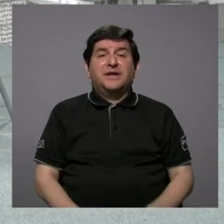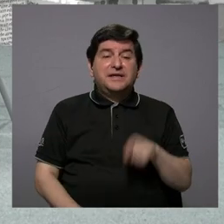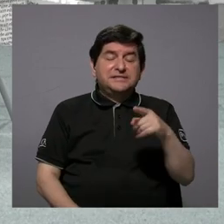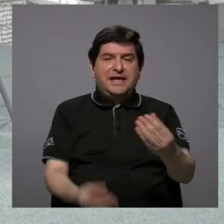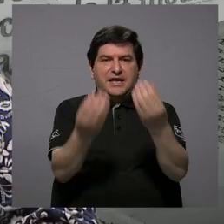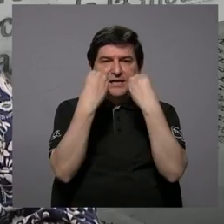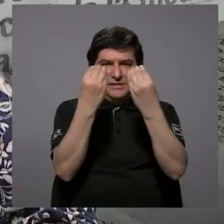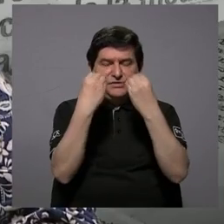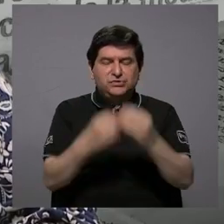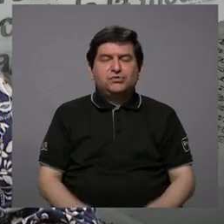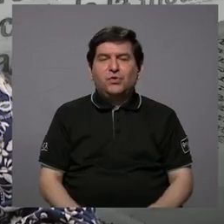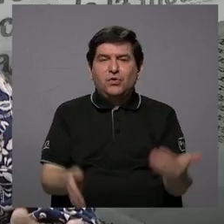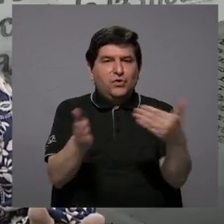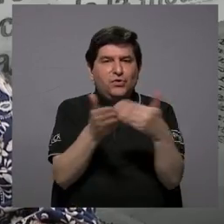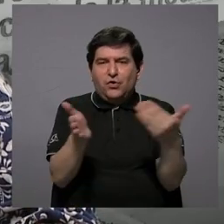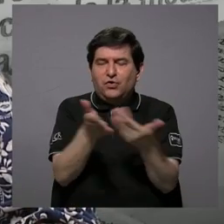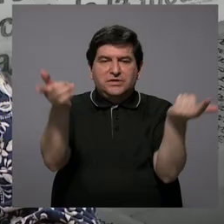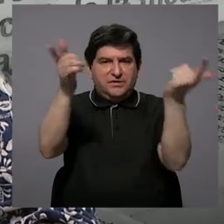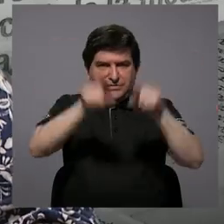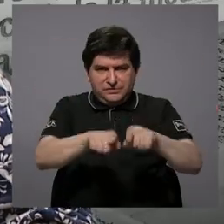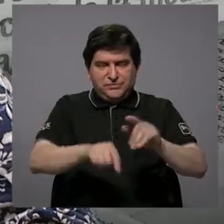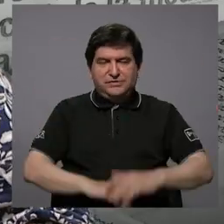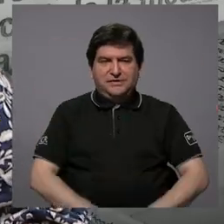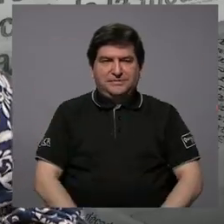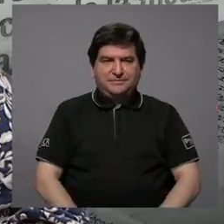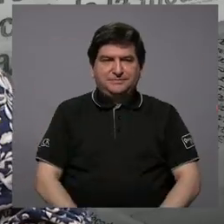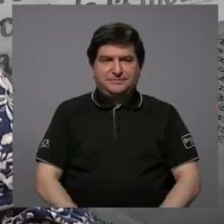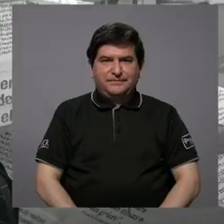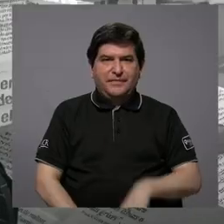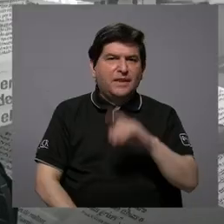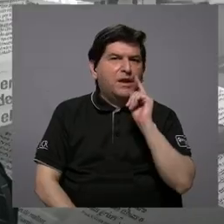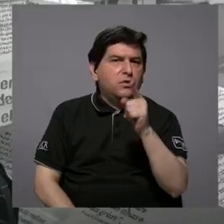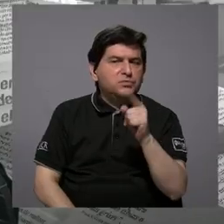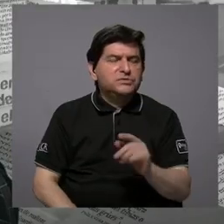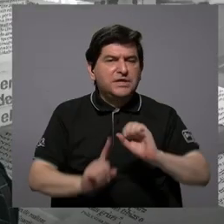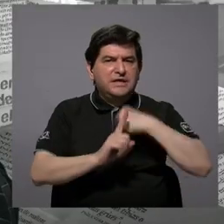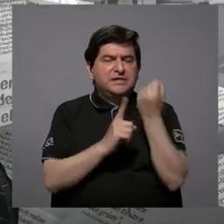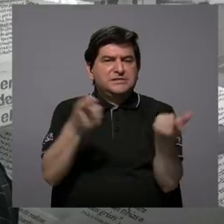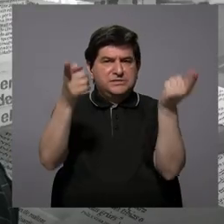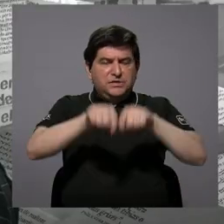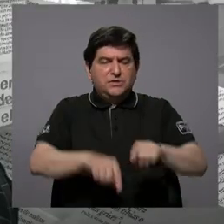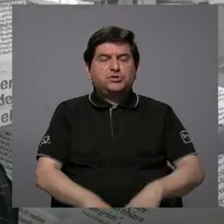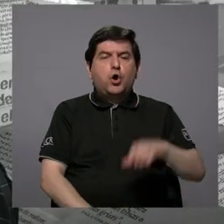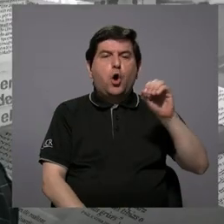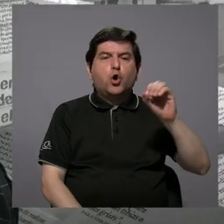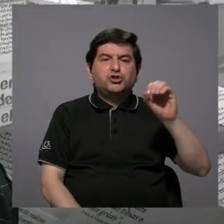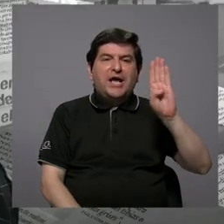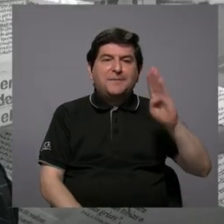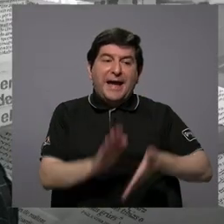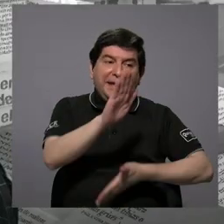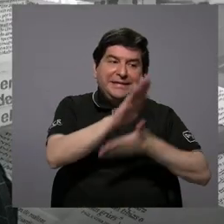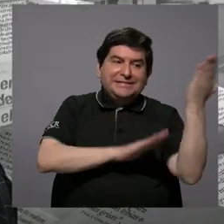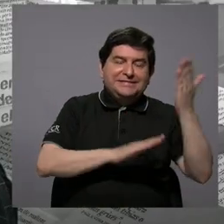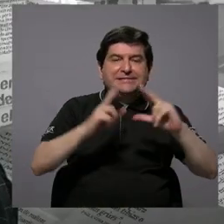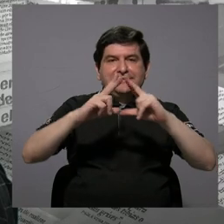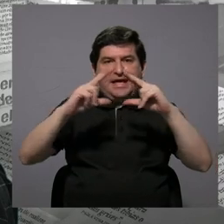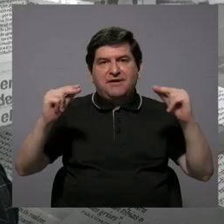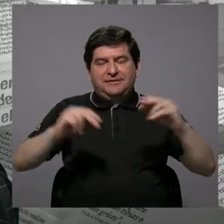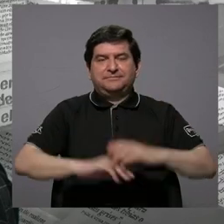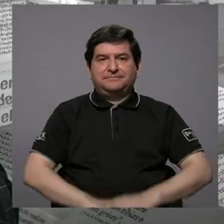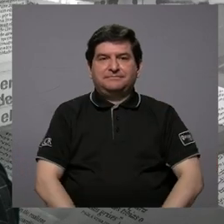una enseñanza para que no vuelva a pasar. Ustedes, cuando sucede eso, don Oscar, bueno, se va para Nicaragua,